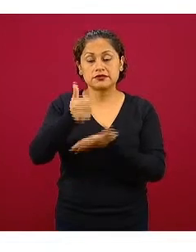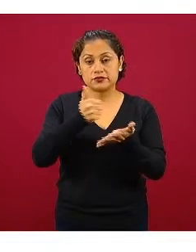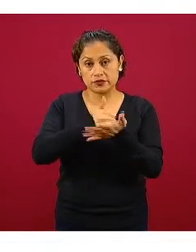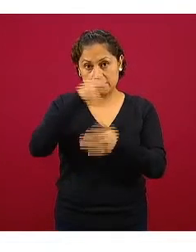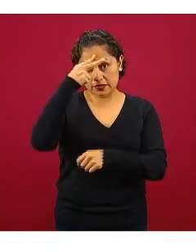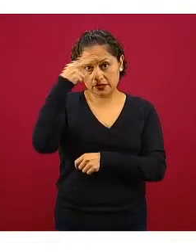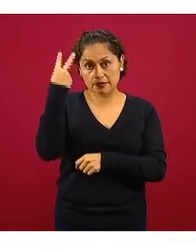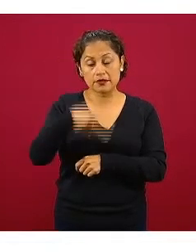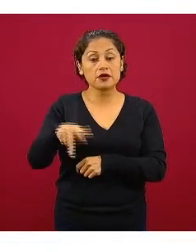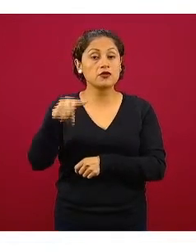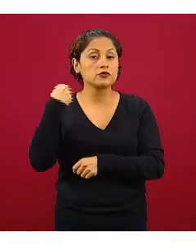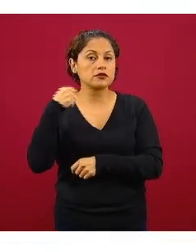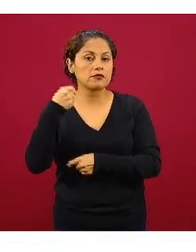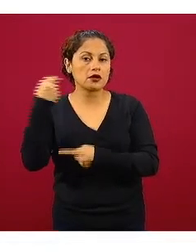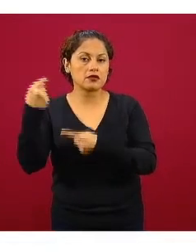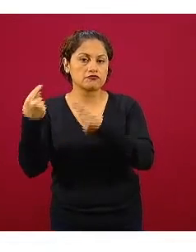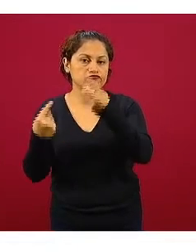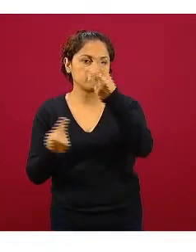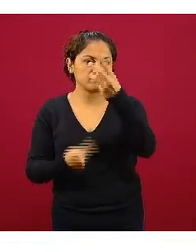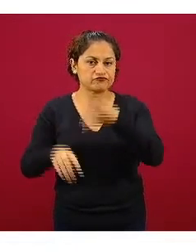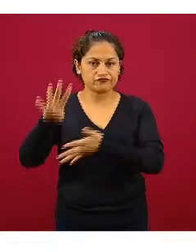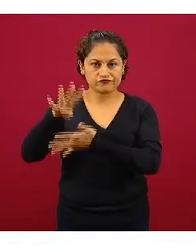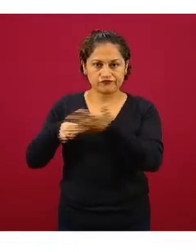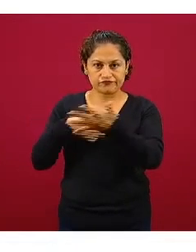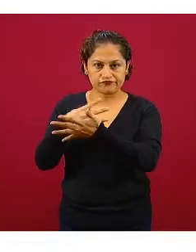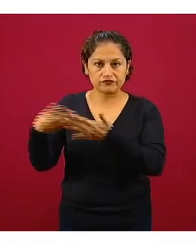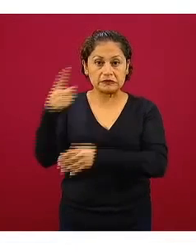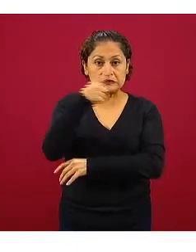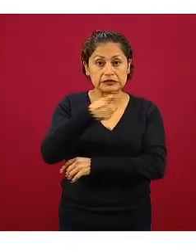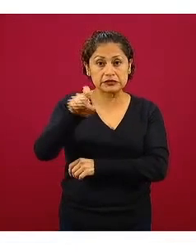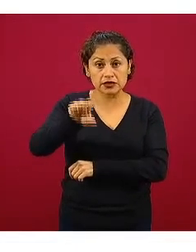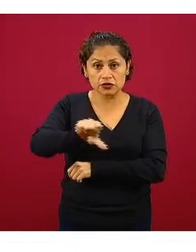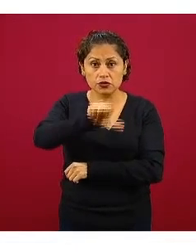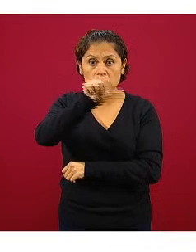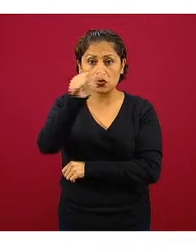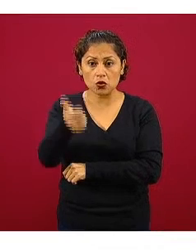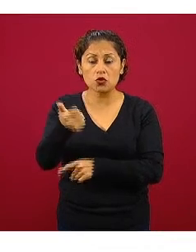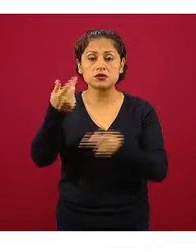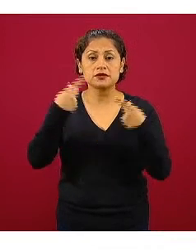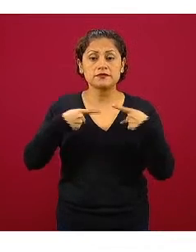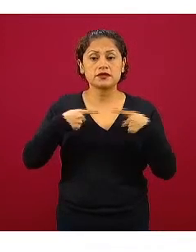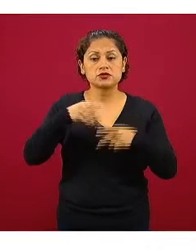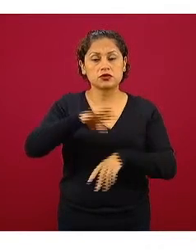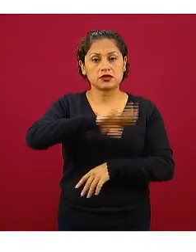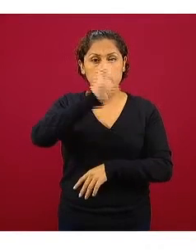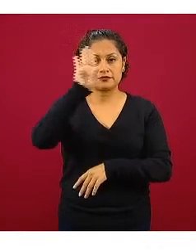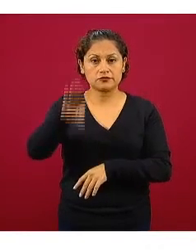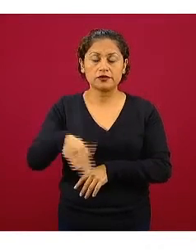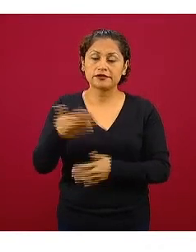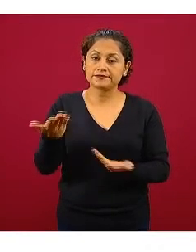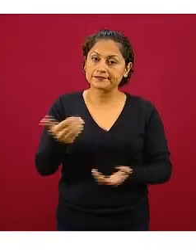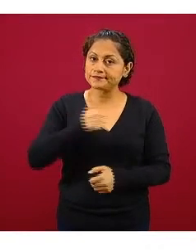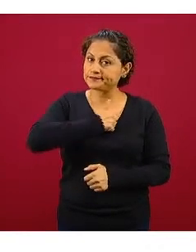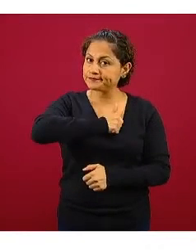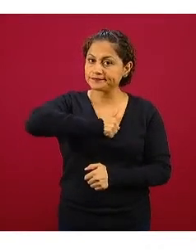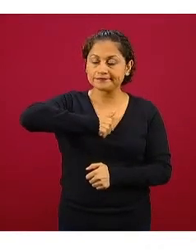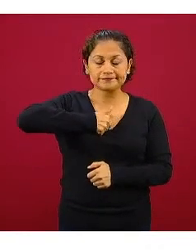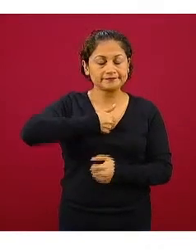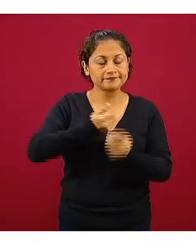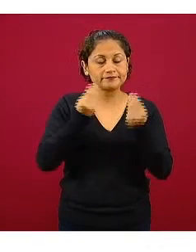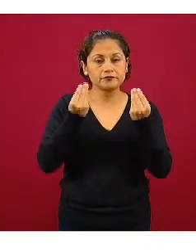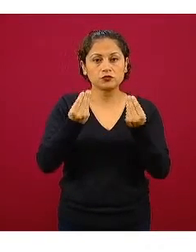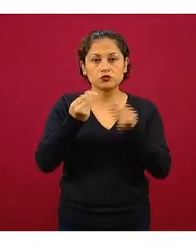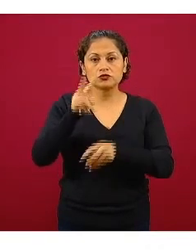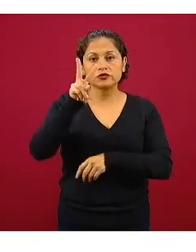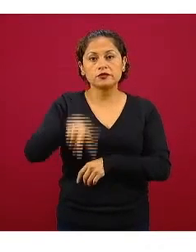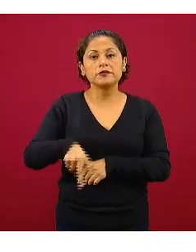Tabasco etcétera etcétera etcétera estas son las 111 defunciones muy muy lamentablemente también hemos tenido